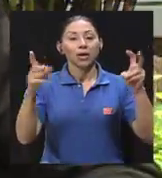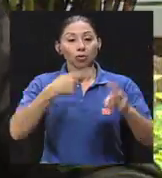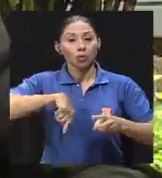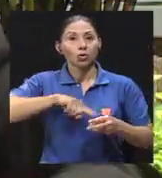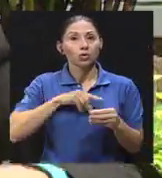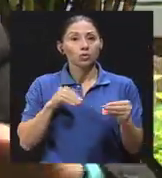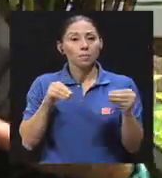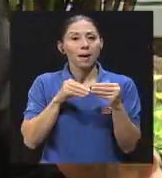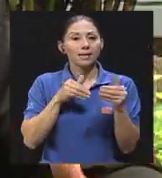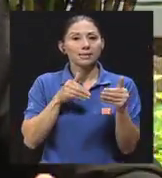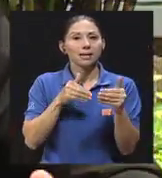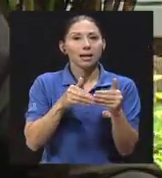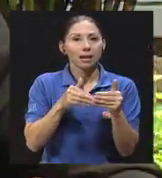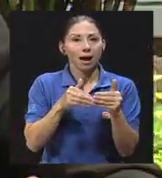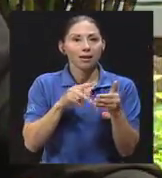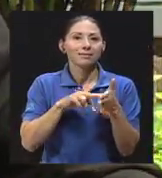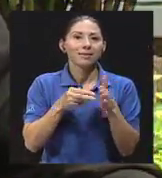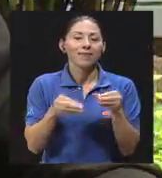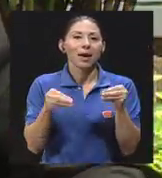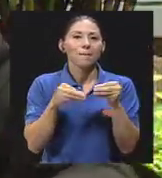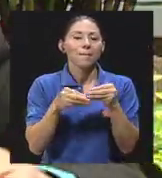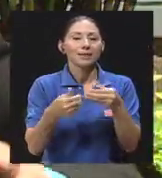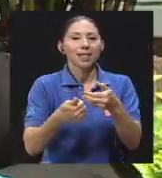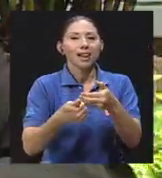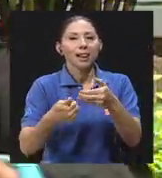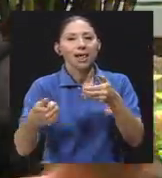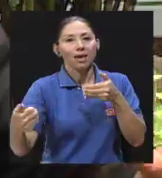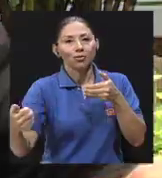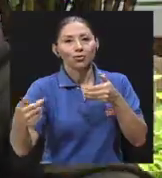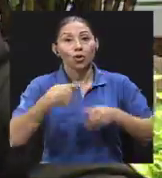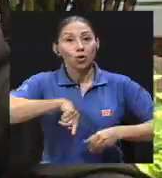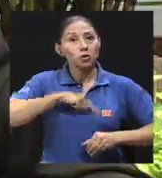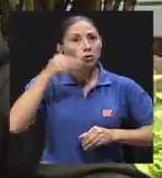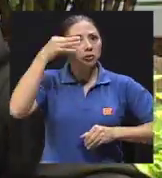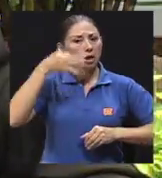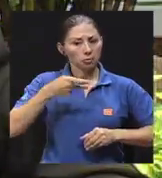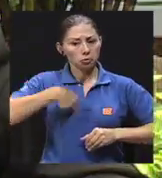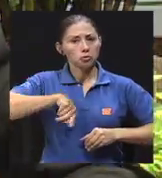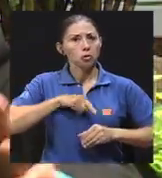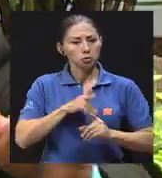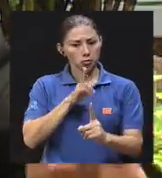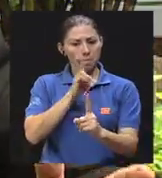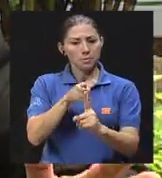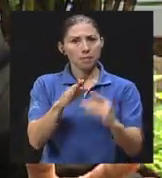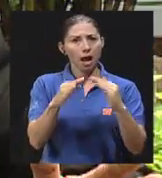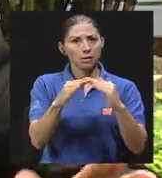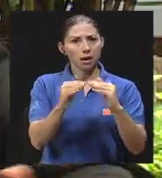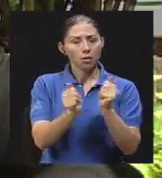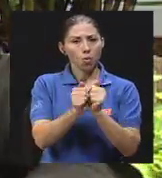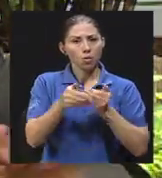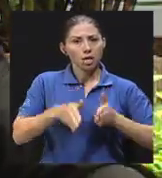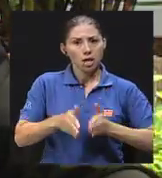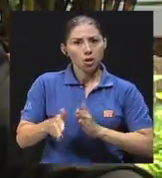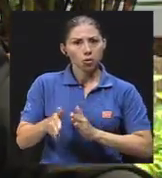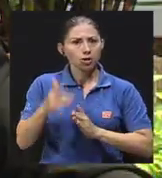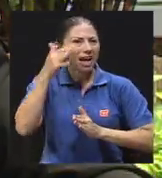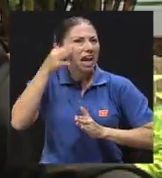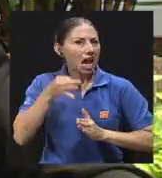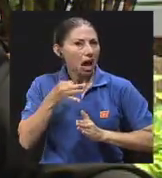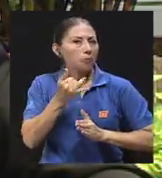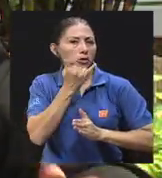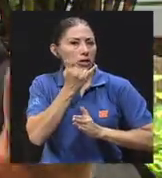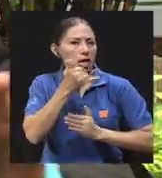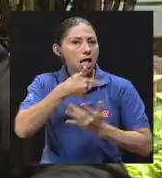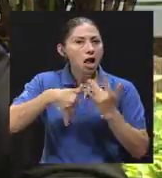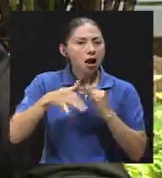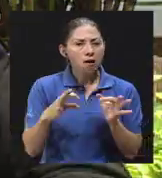pensamos que cuando estamos viviendo con nuestros hijos, estamos en una intimidad absoluta. Cuando nos separamos, nos damos cuenta que estamos lejos.